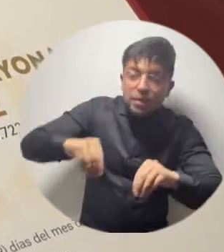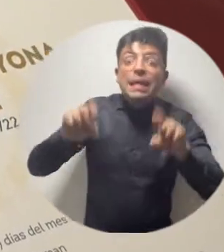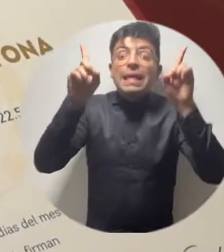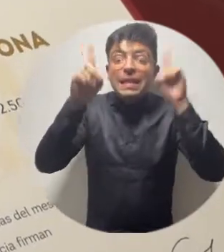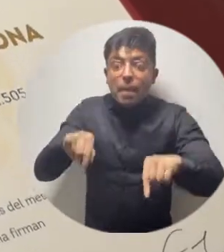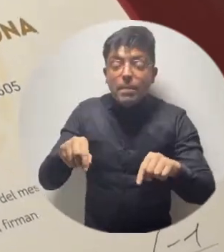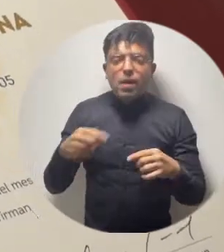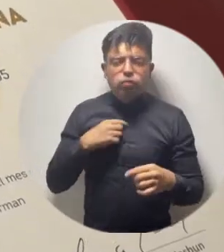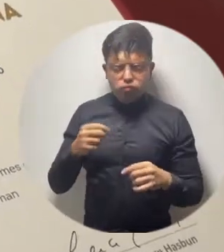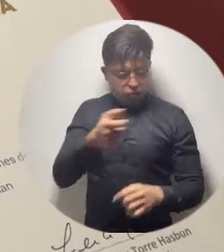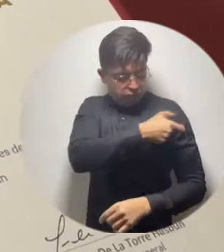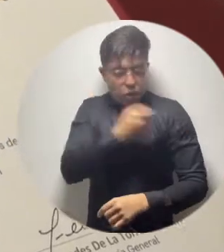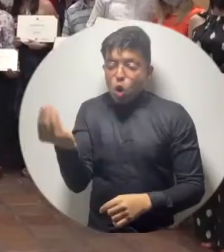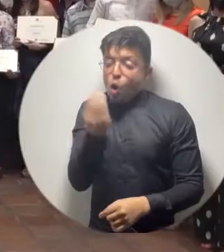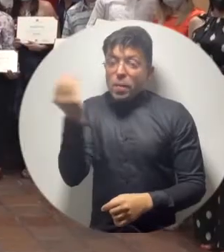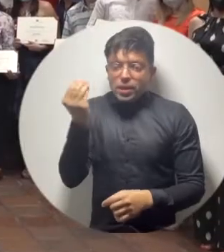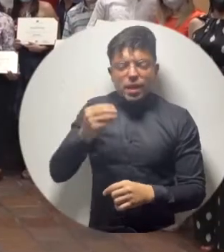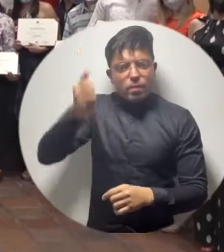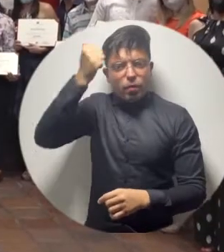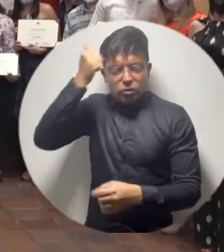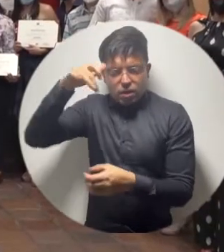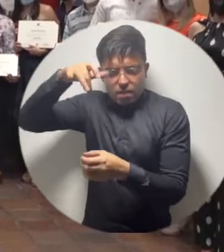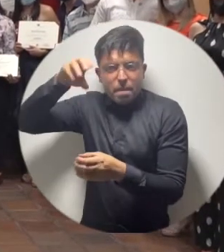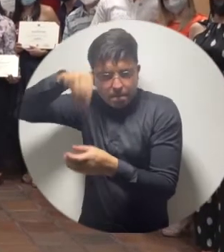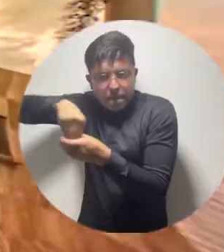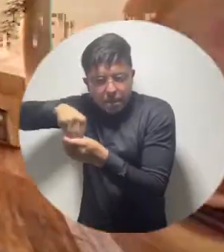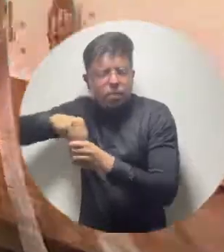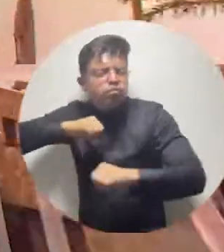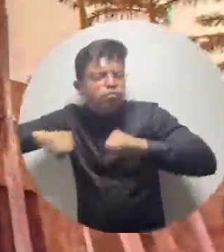miembros del Comité de Garantías de las Elecciones 2021.